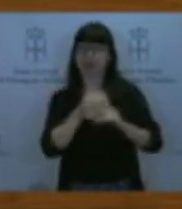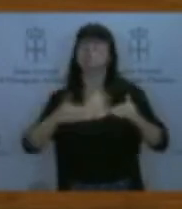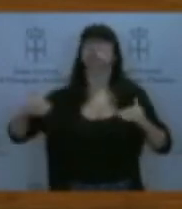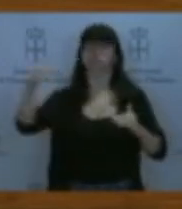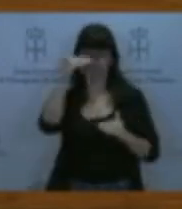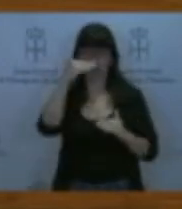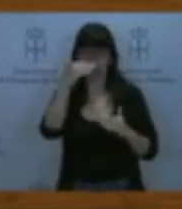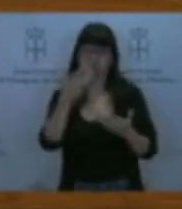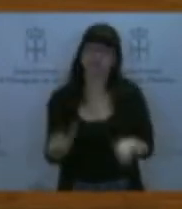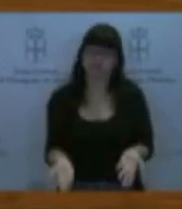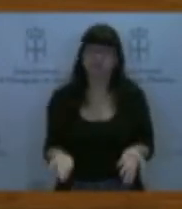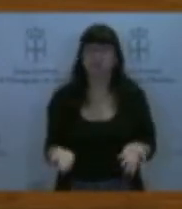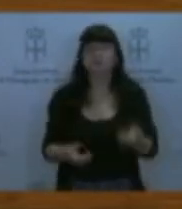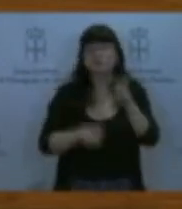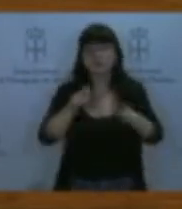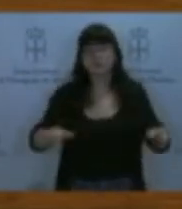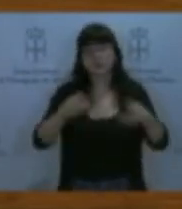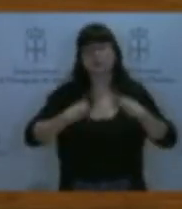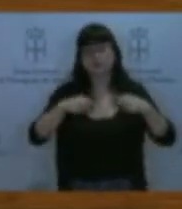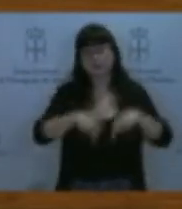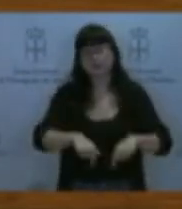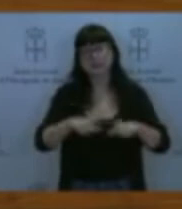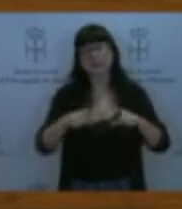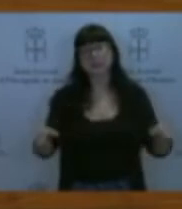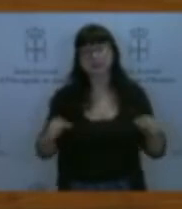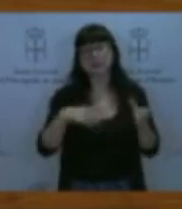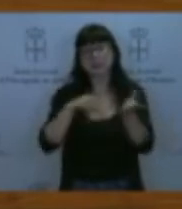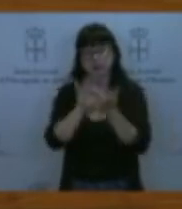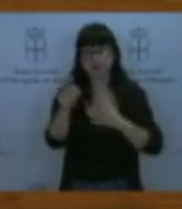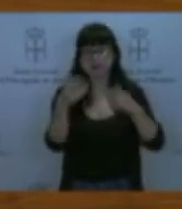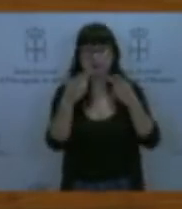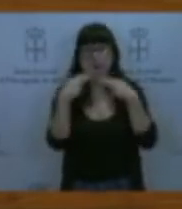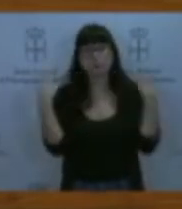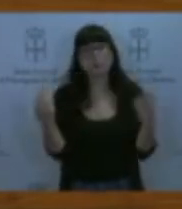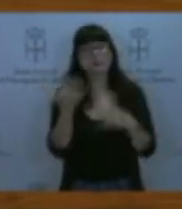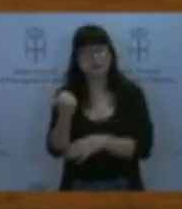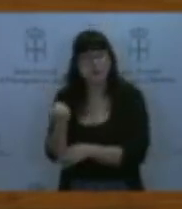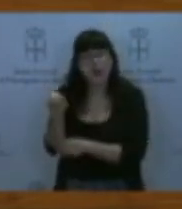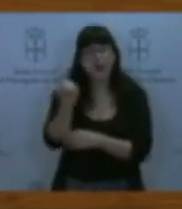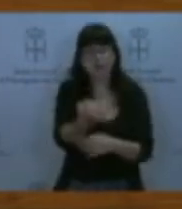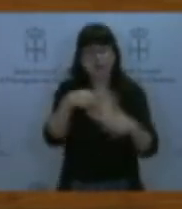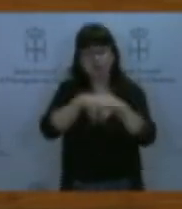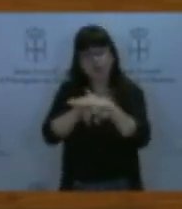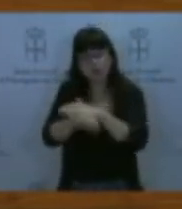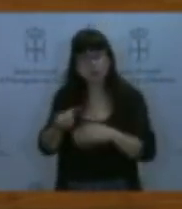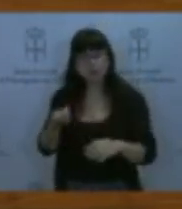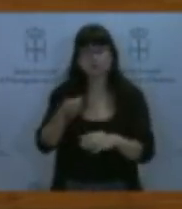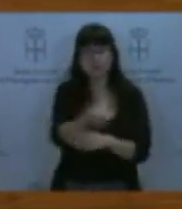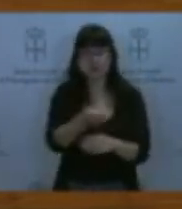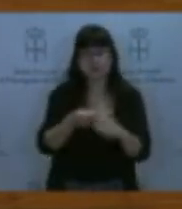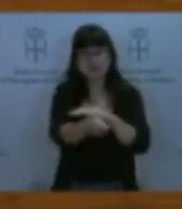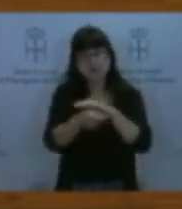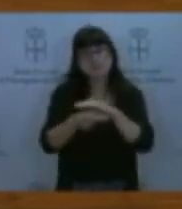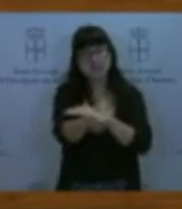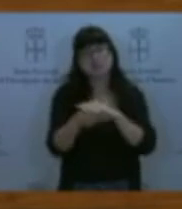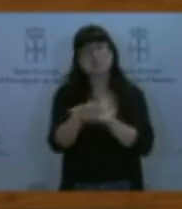públicos, sus servicios públicos, se verán reforzados con más recursos, con más profesionales, y eso mejorará, apuntalará las plantillas,